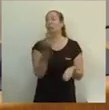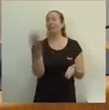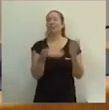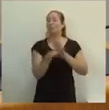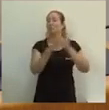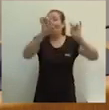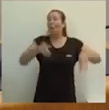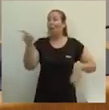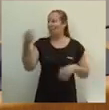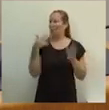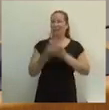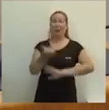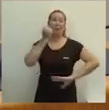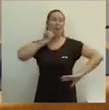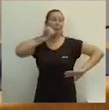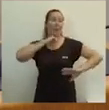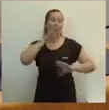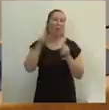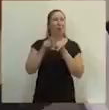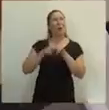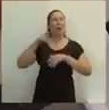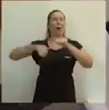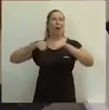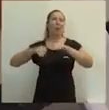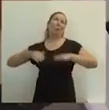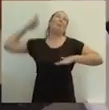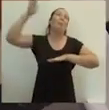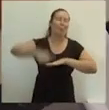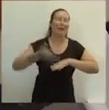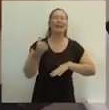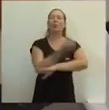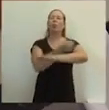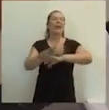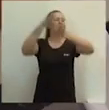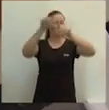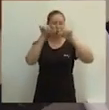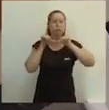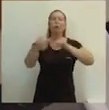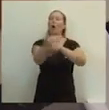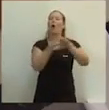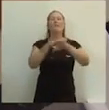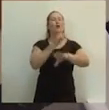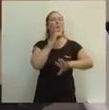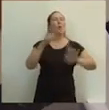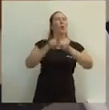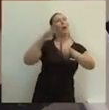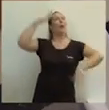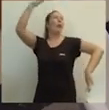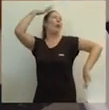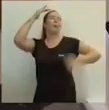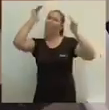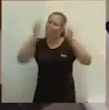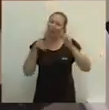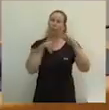atrevimiento, señor Cantó, porque usted fue más allá. Dijo, Ciudadanos gobernará con menos ideología y más gestión